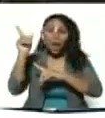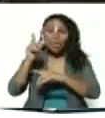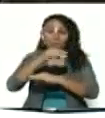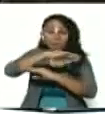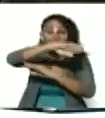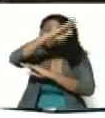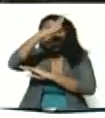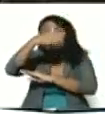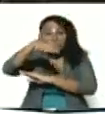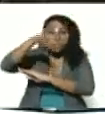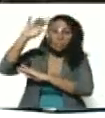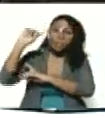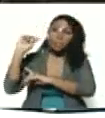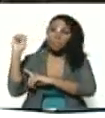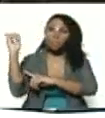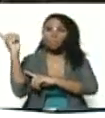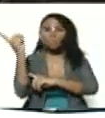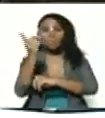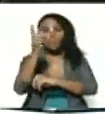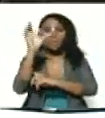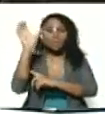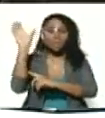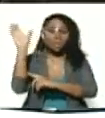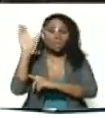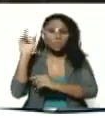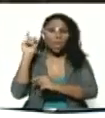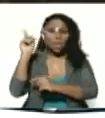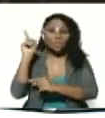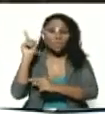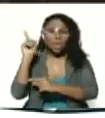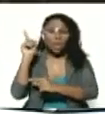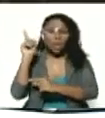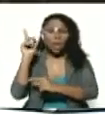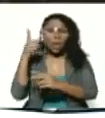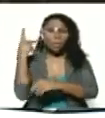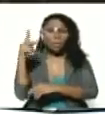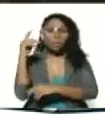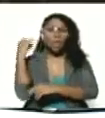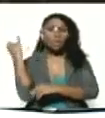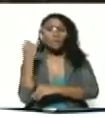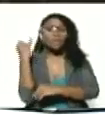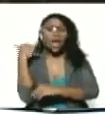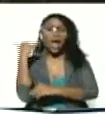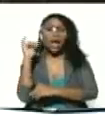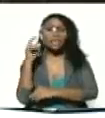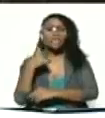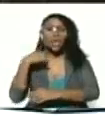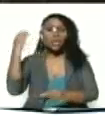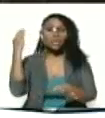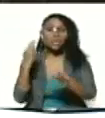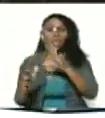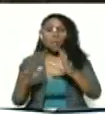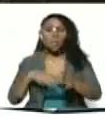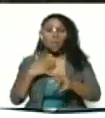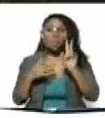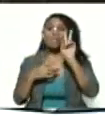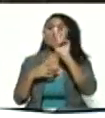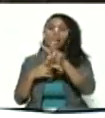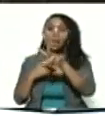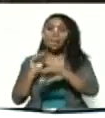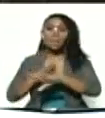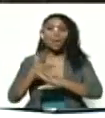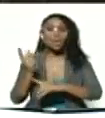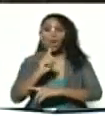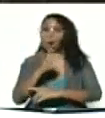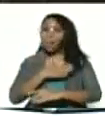montañas alrededor de la ciudad allá en la parroquia el junquito si tengo suerte los podré ver porque